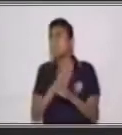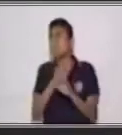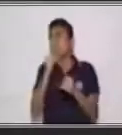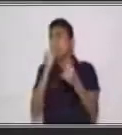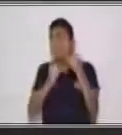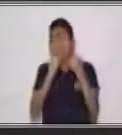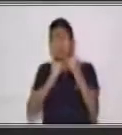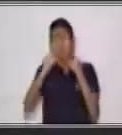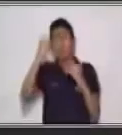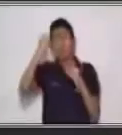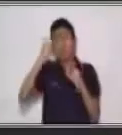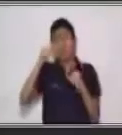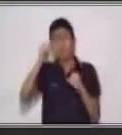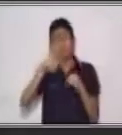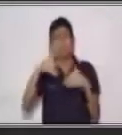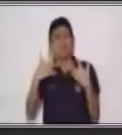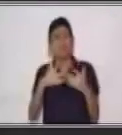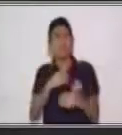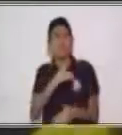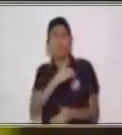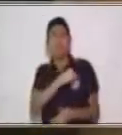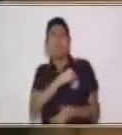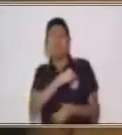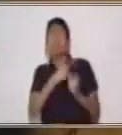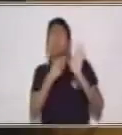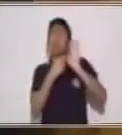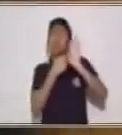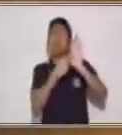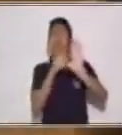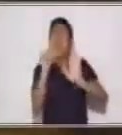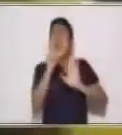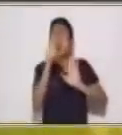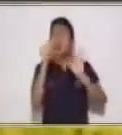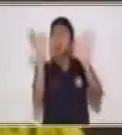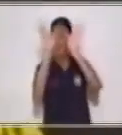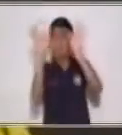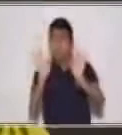historia de Lucía, quiero mostrarte otra imagen.